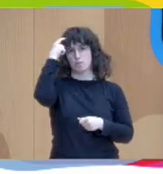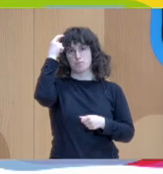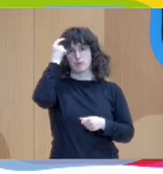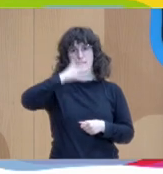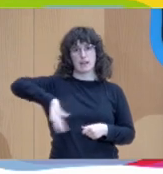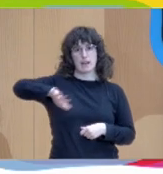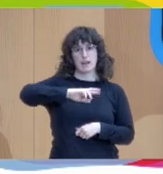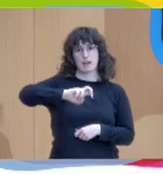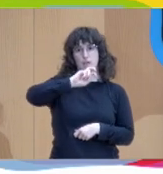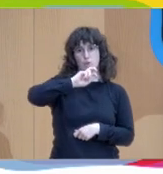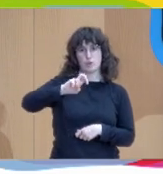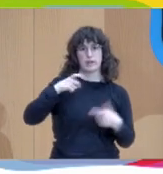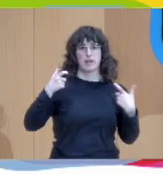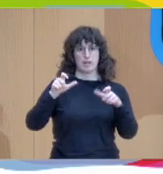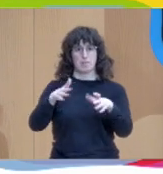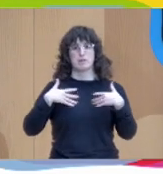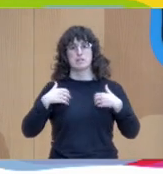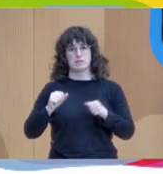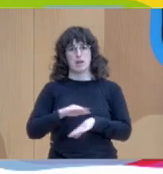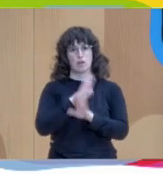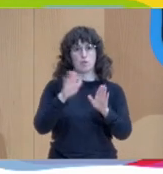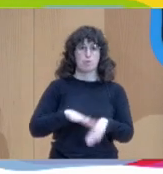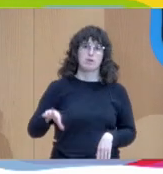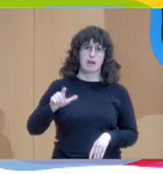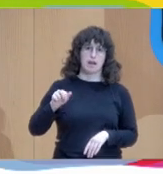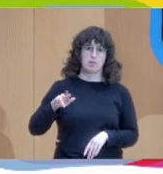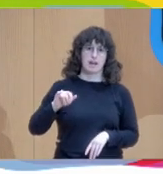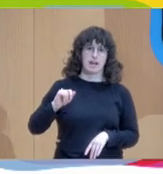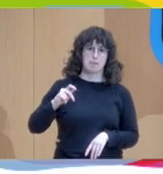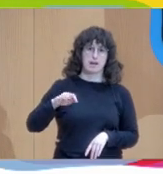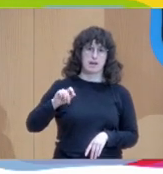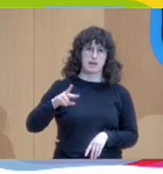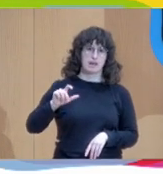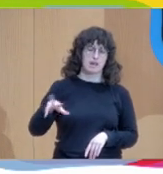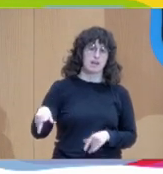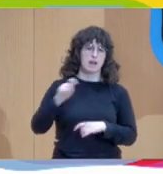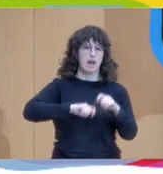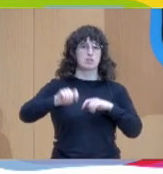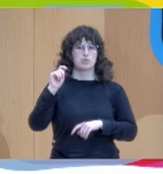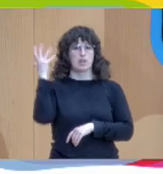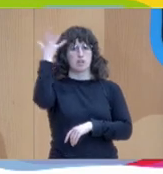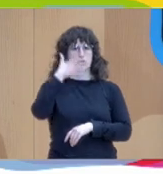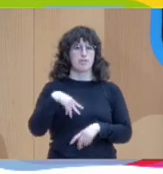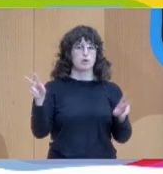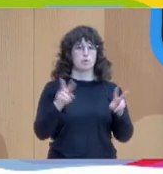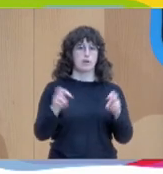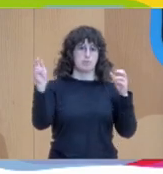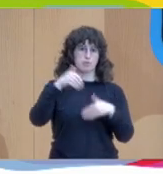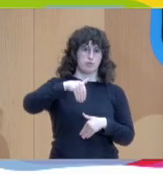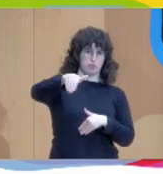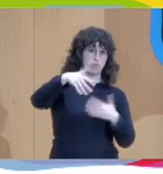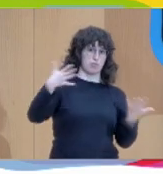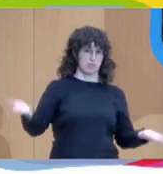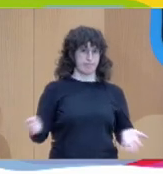Salud. Por último, Laura Iparraguirre, es subdirectora de la Asociación Navarra Nuevo Futuro. Como veis, diferentes